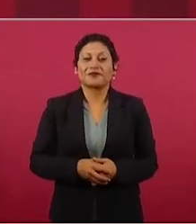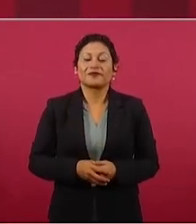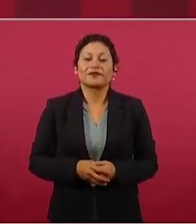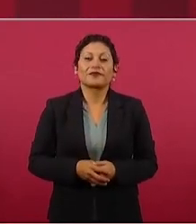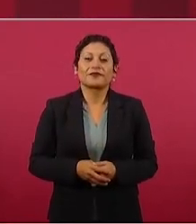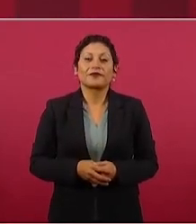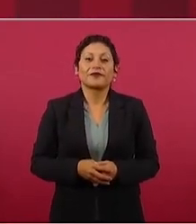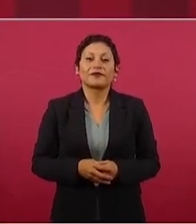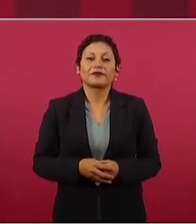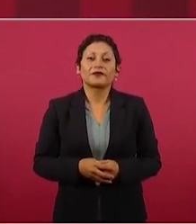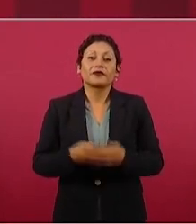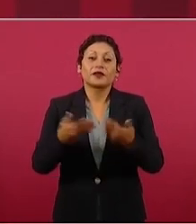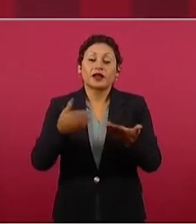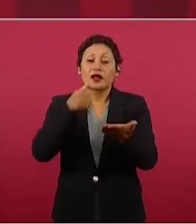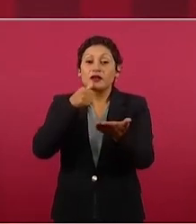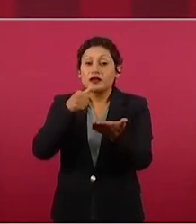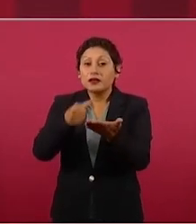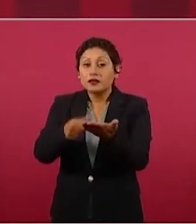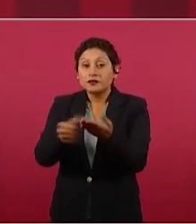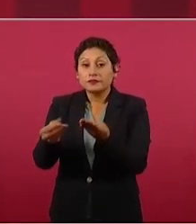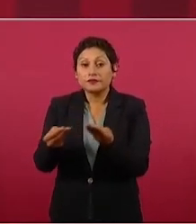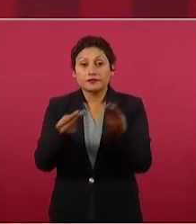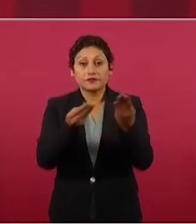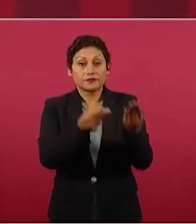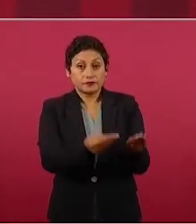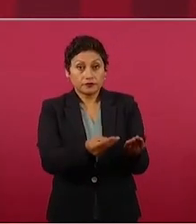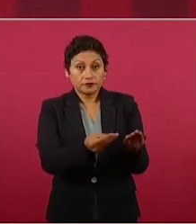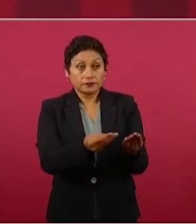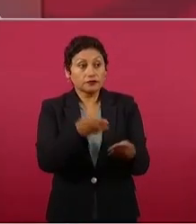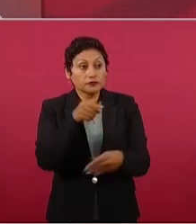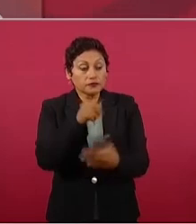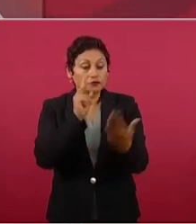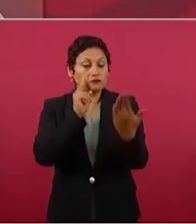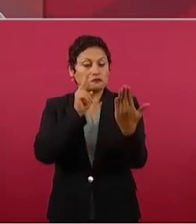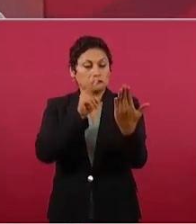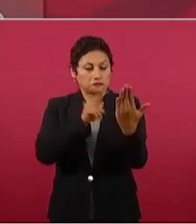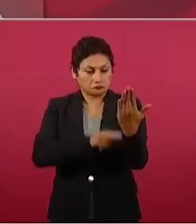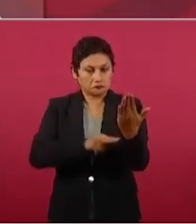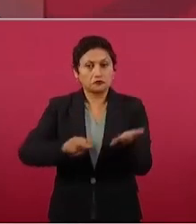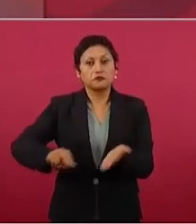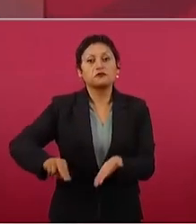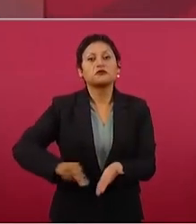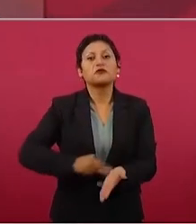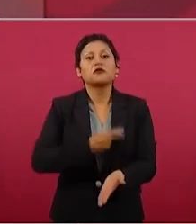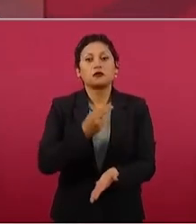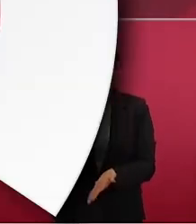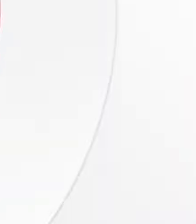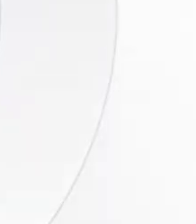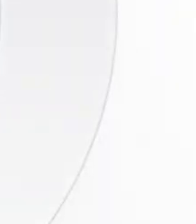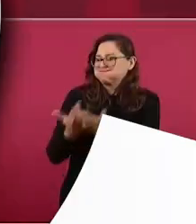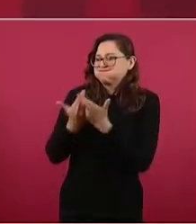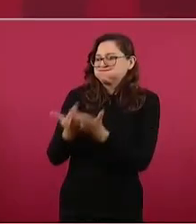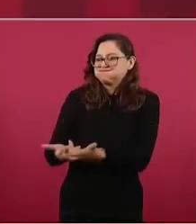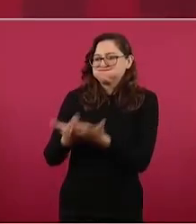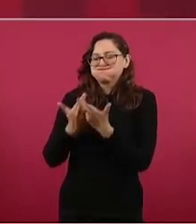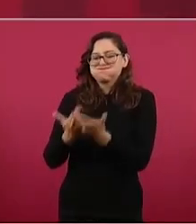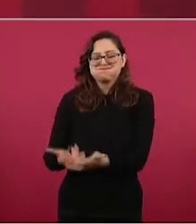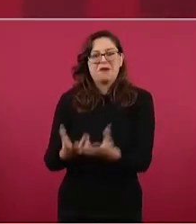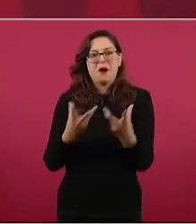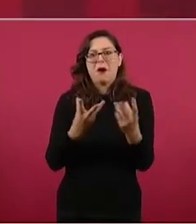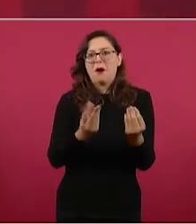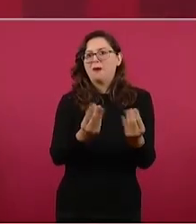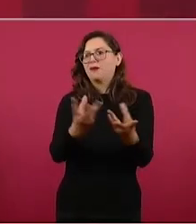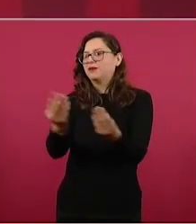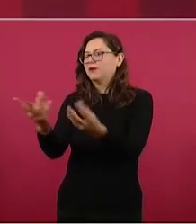el documento lo vio lo firmó dijo que estaba bien uno trabajador